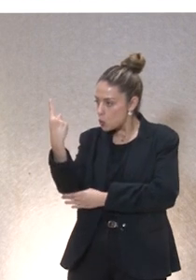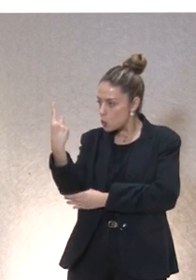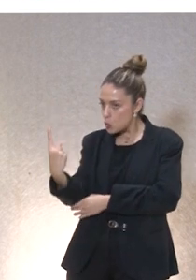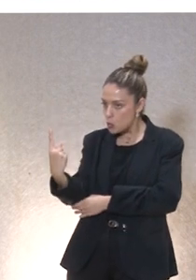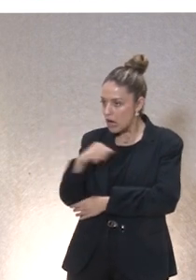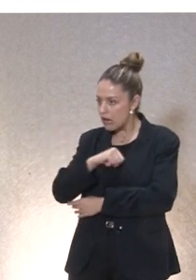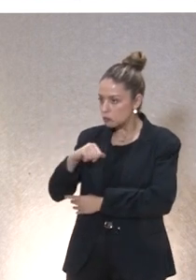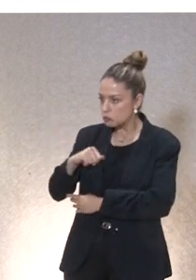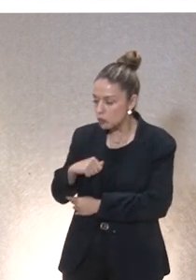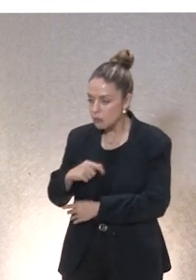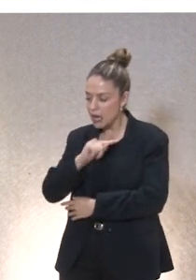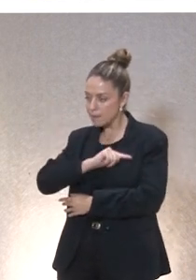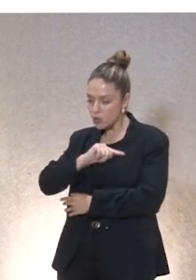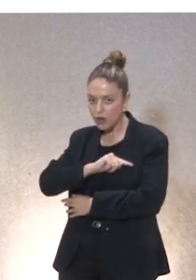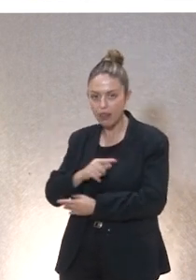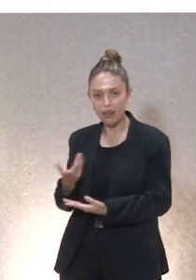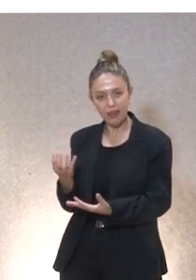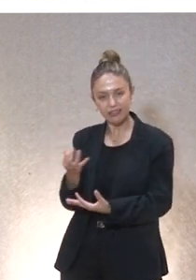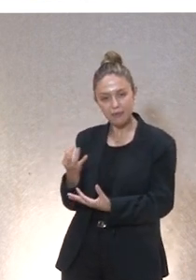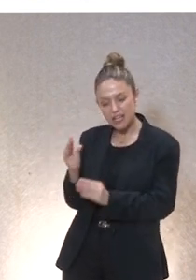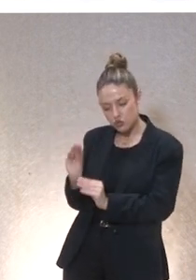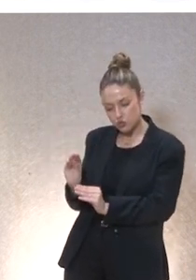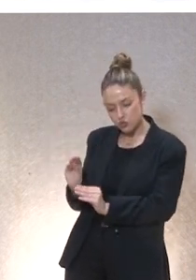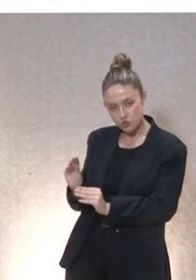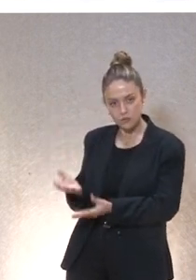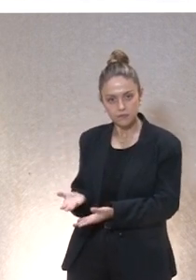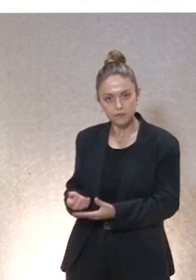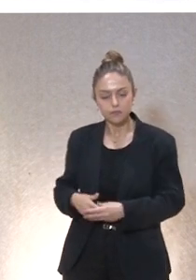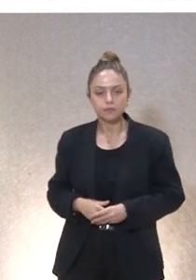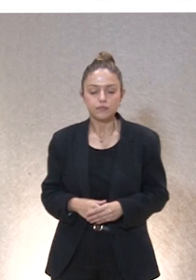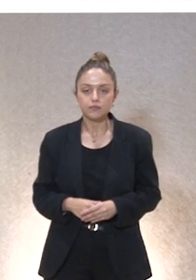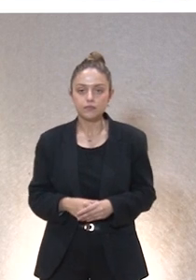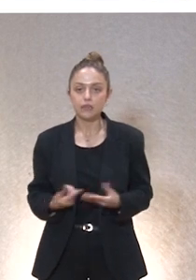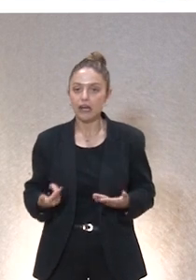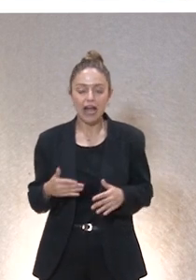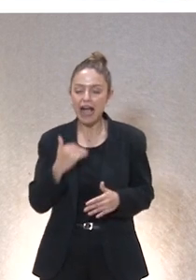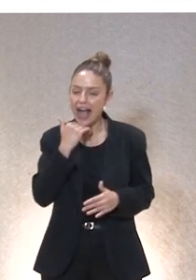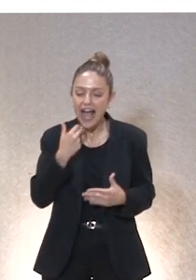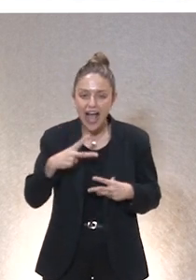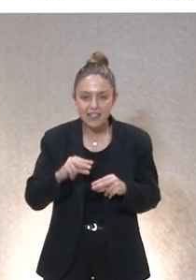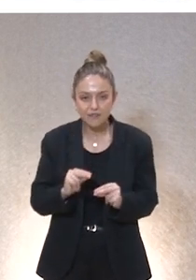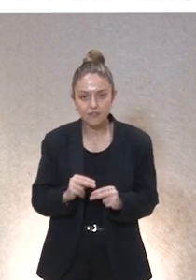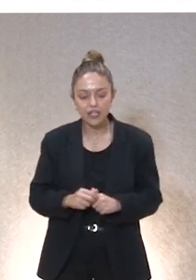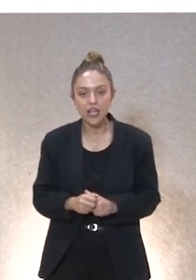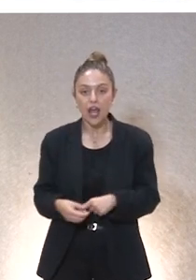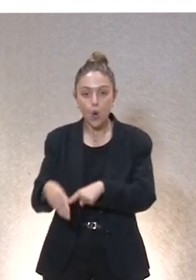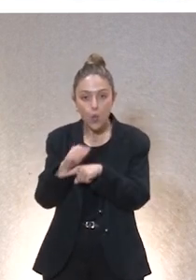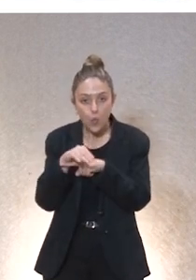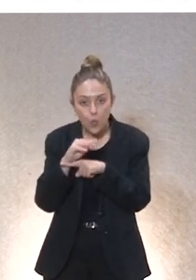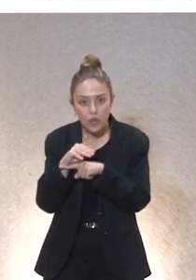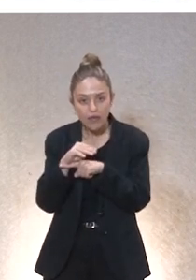autonomía moral kantiana bien ya casi para entrar en la recta final el cuidado